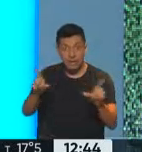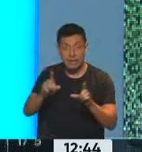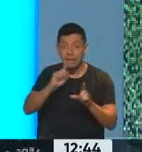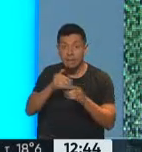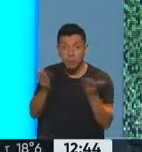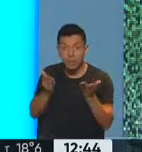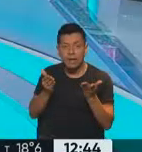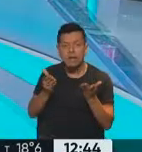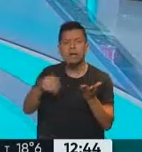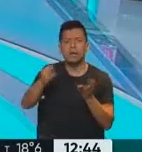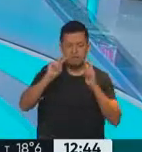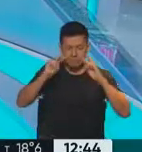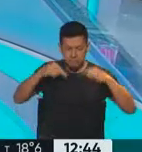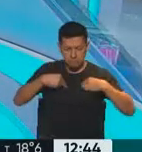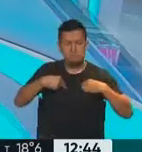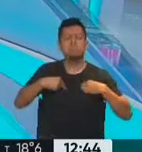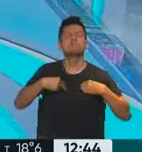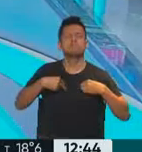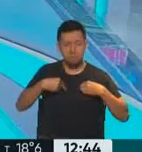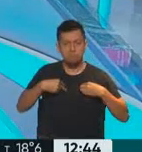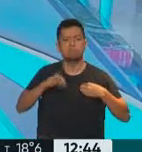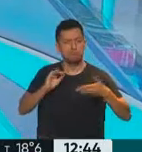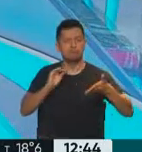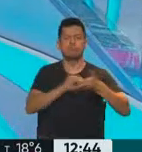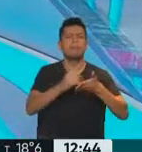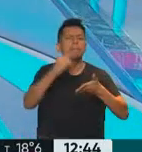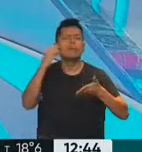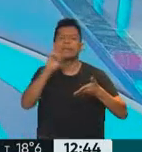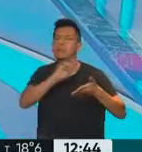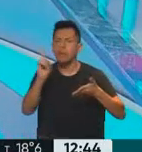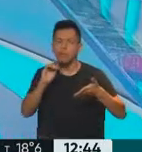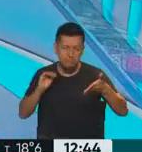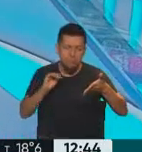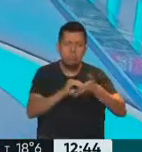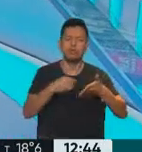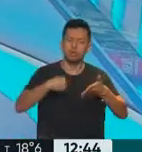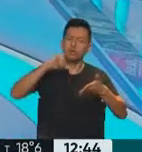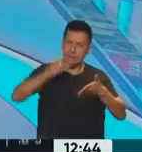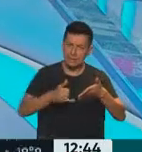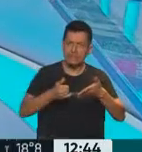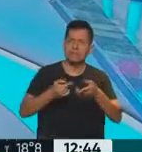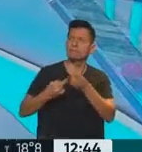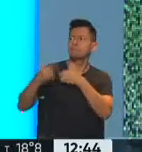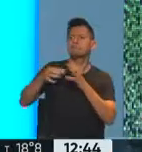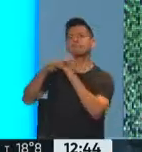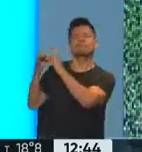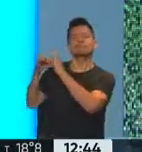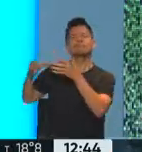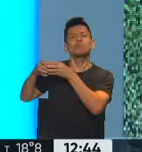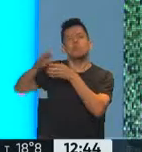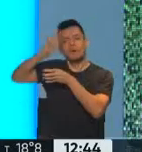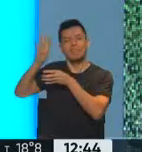que se identifiquen en el censo, que no tengamos vergüenza de decir sí. Y ahí verán las preguntas que